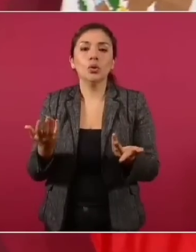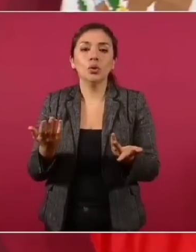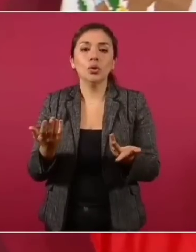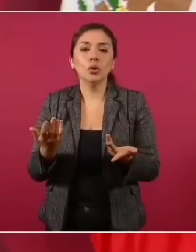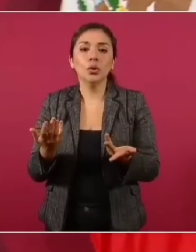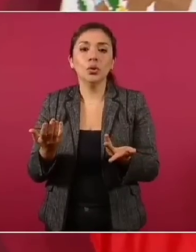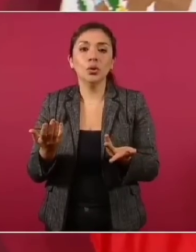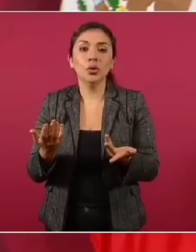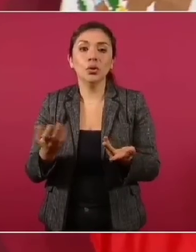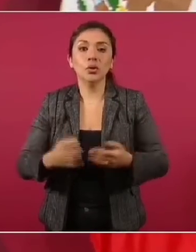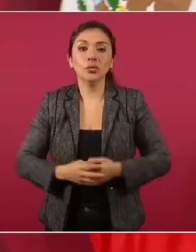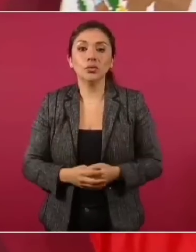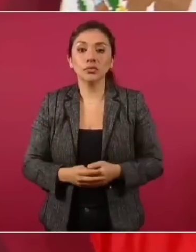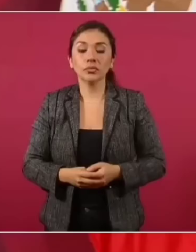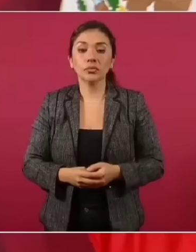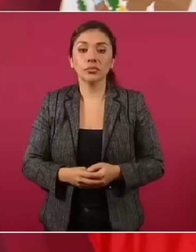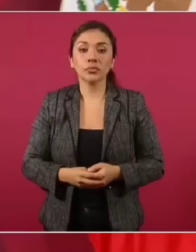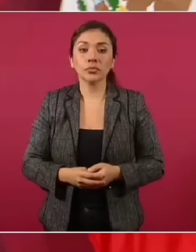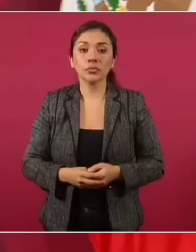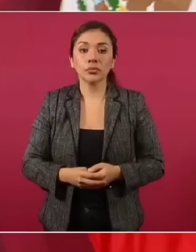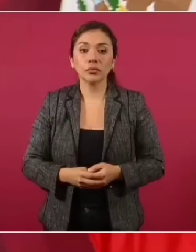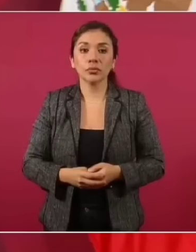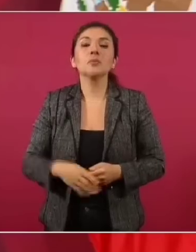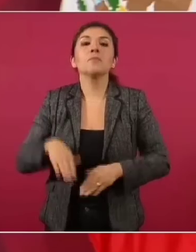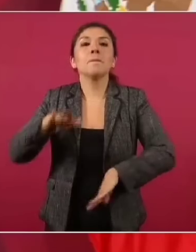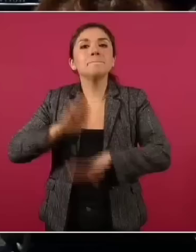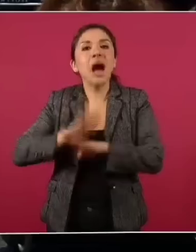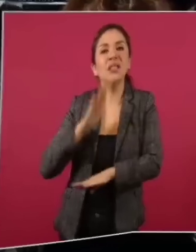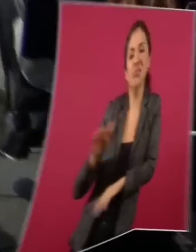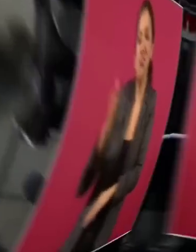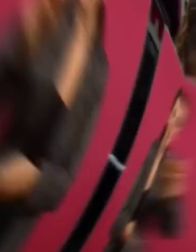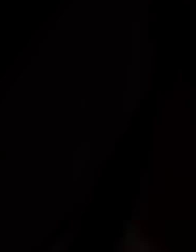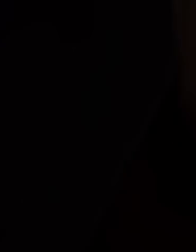con buenos salarios.